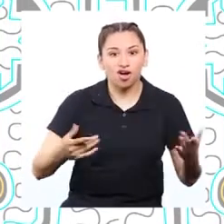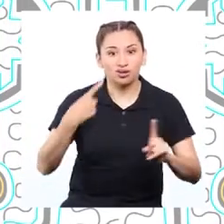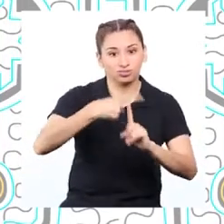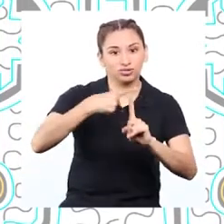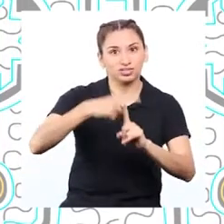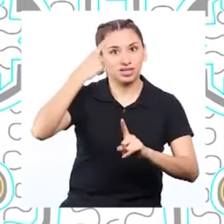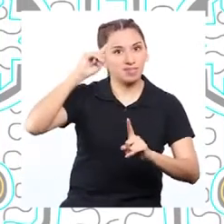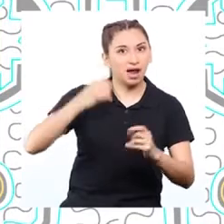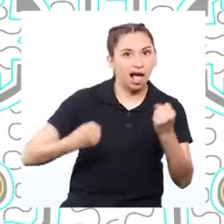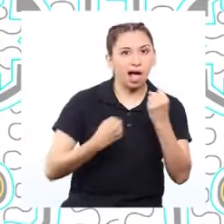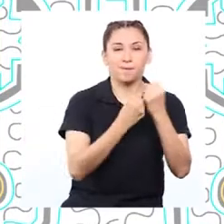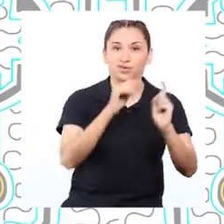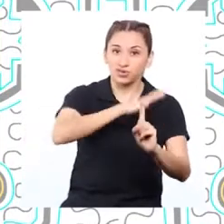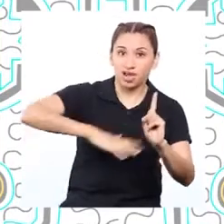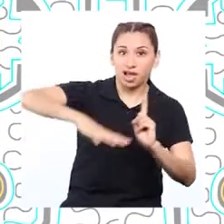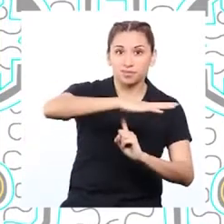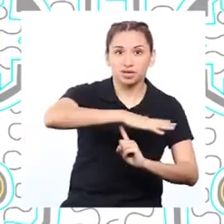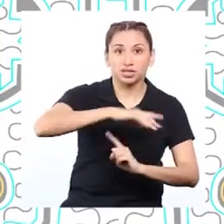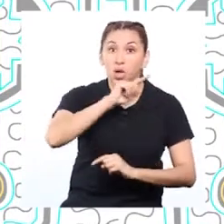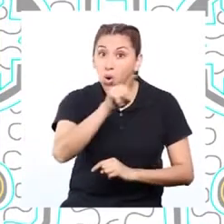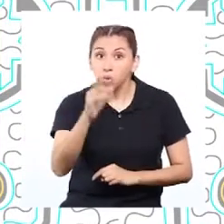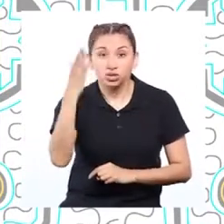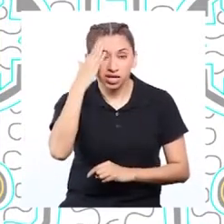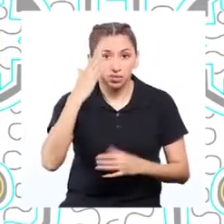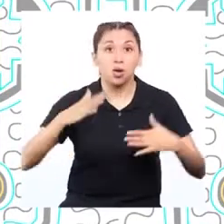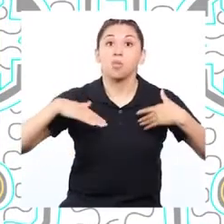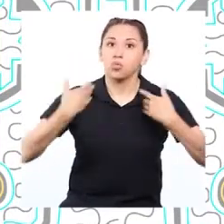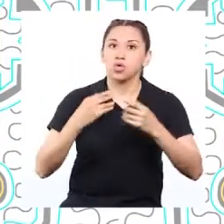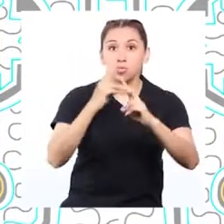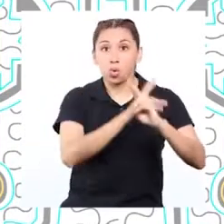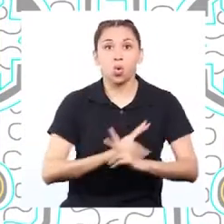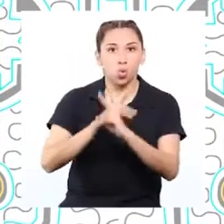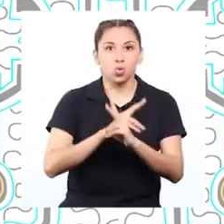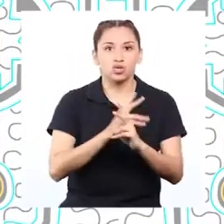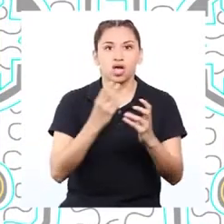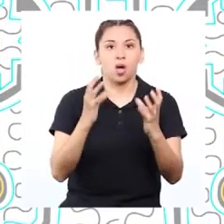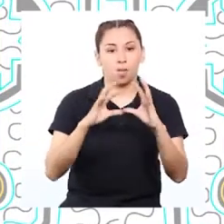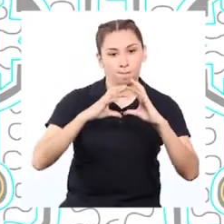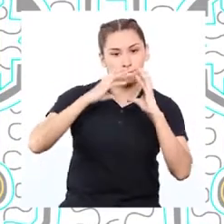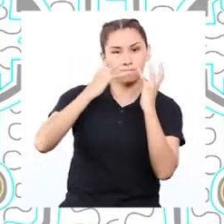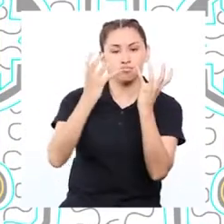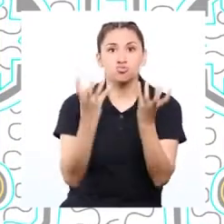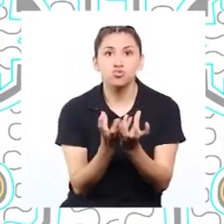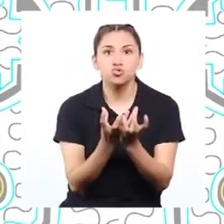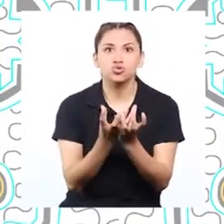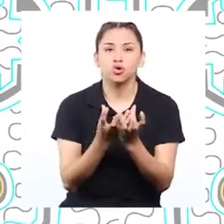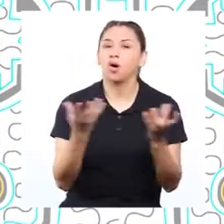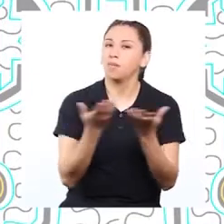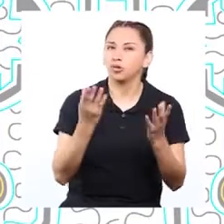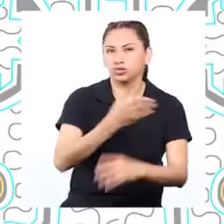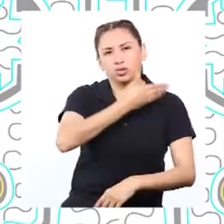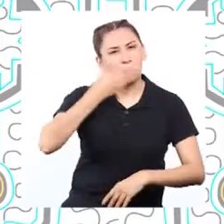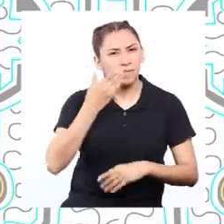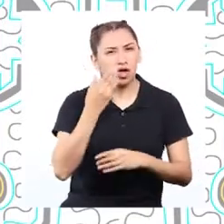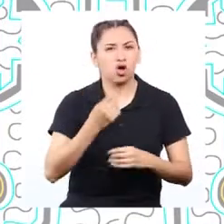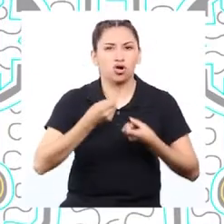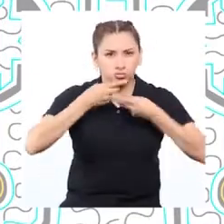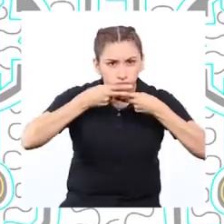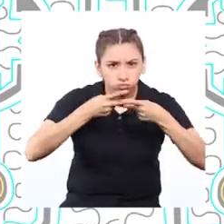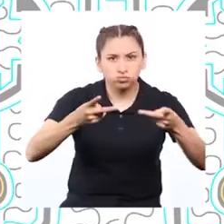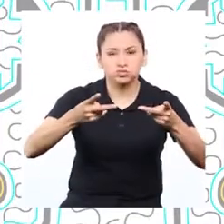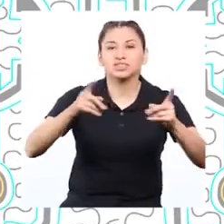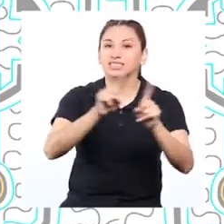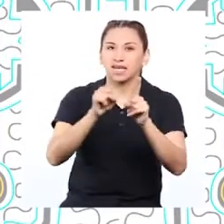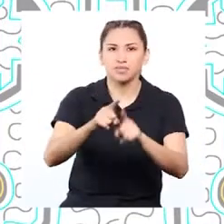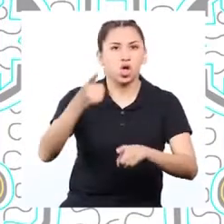cuidado del ambiente. Sin darnos cuenta, podríamos estar contribuyendo a dañar el planeta. Por eso, lo mejor es difundir y